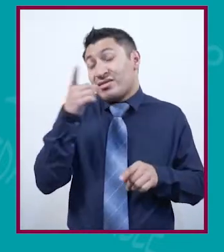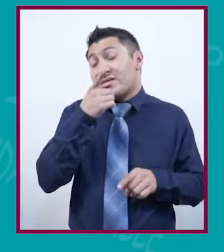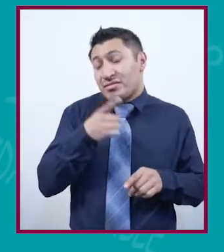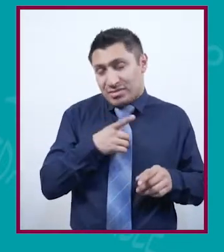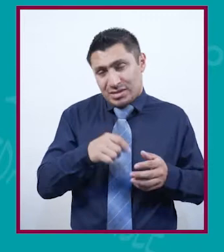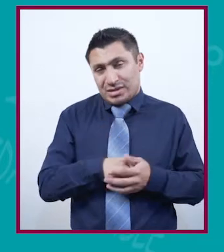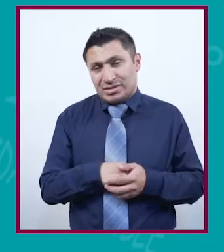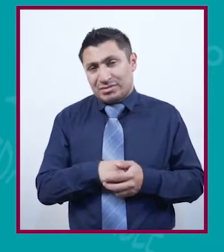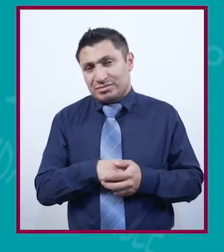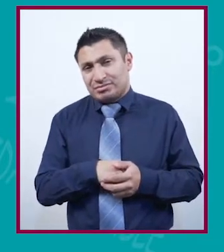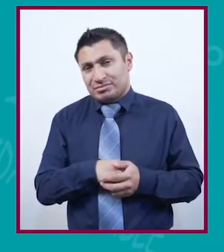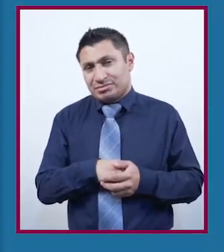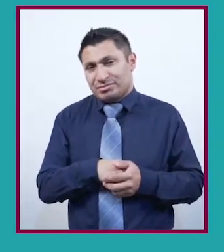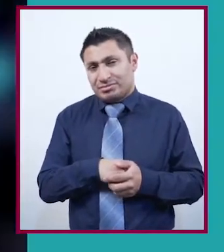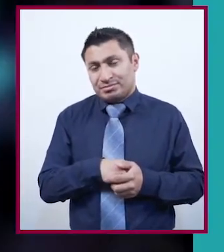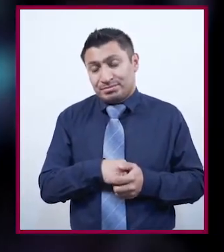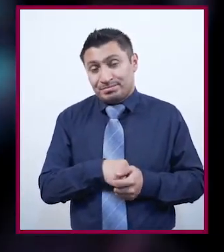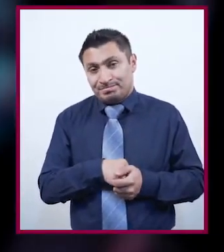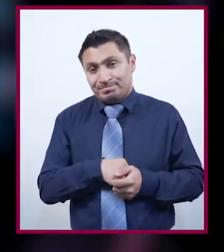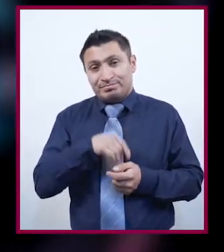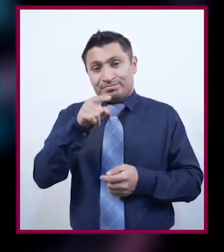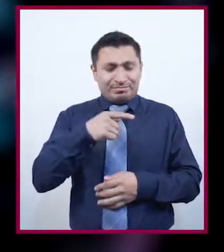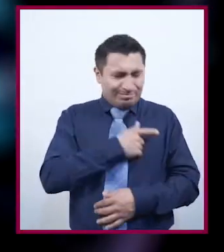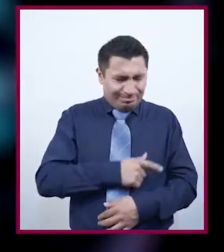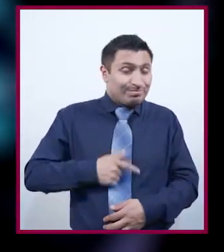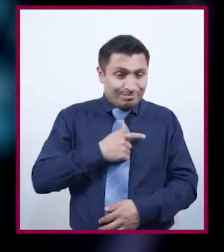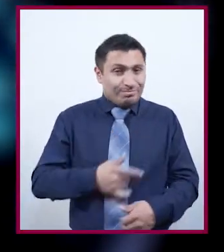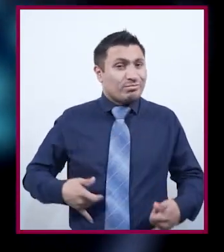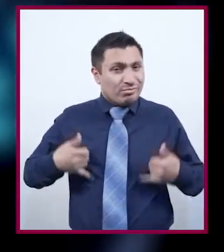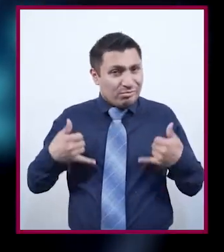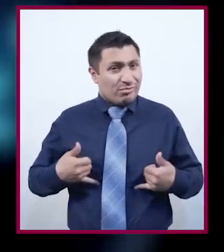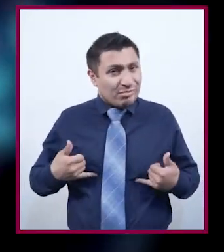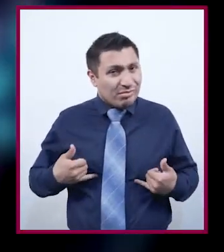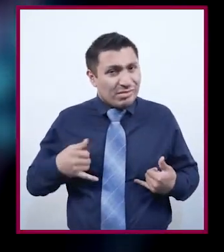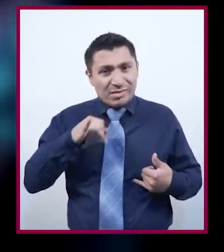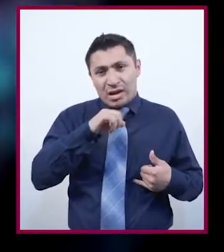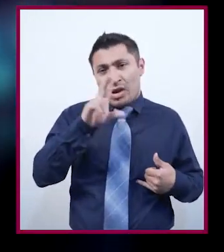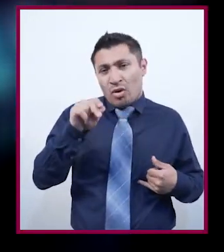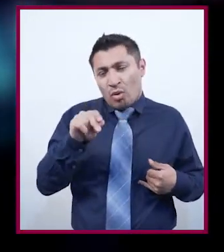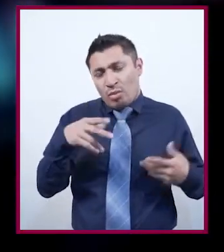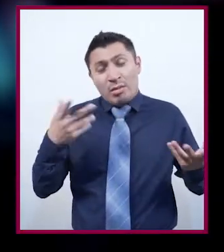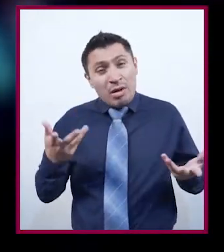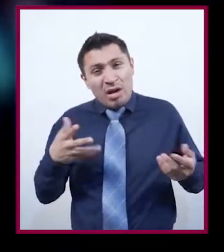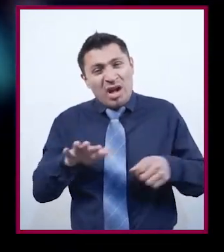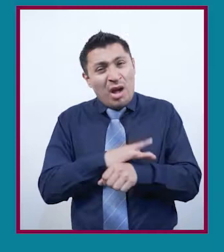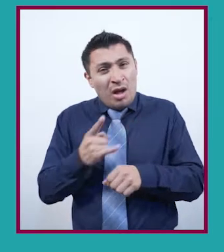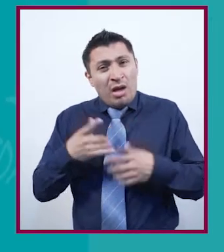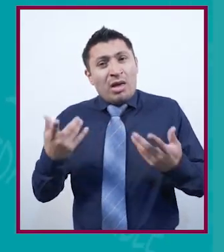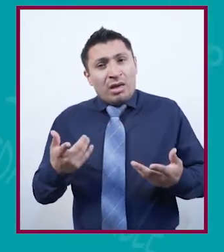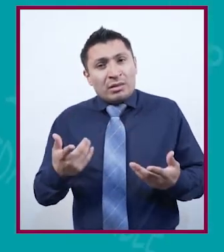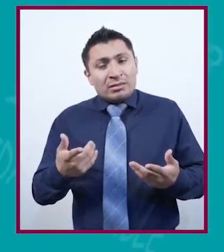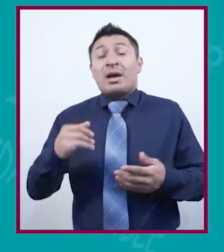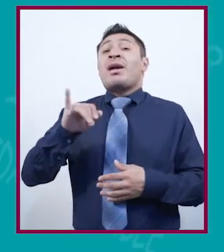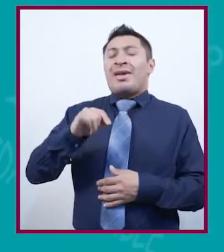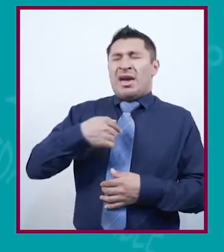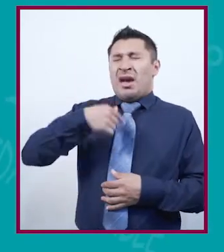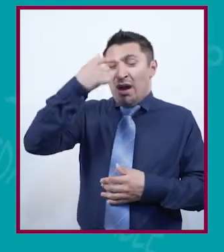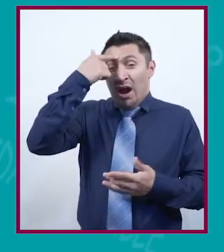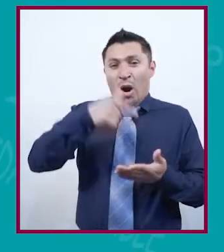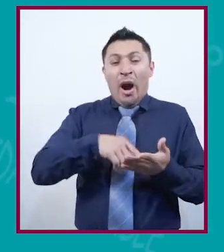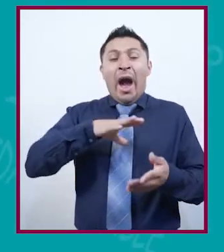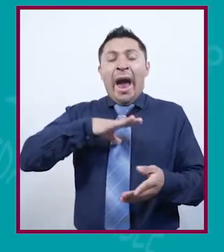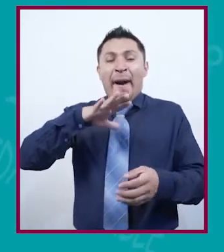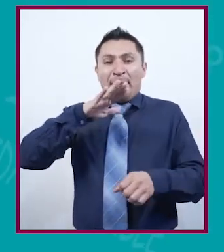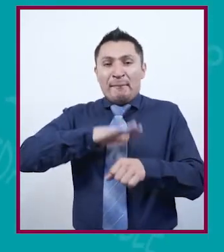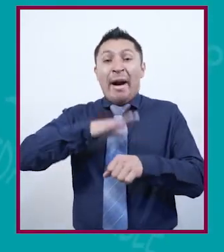hermosa su niña, que ya la disfrutó de no ser. ¿Te gusta ser joven? ¿Por qué? Sí, creo que, bueno,